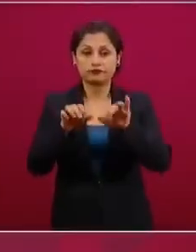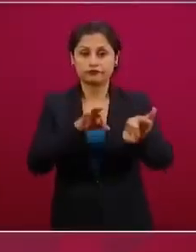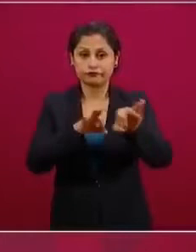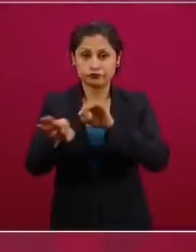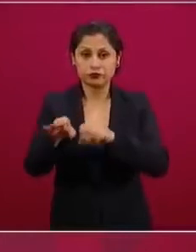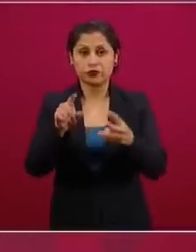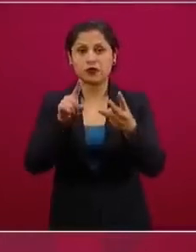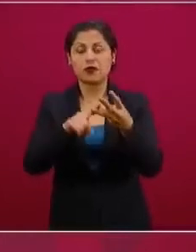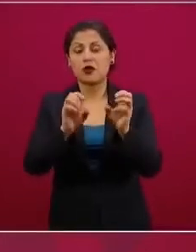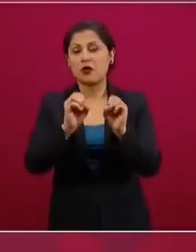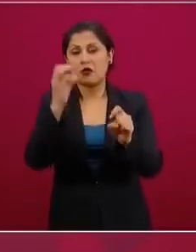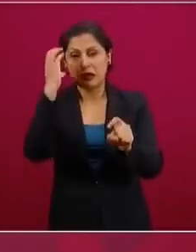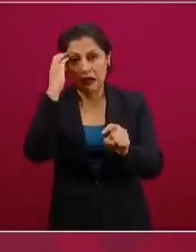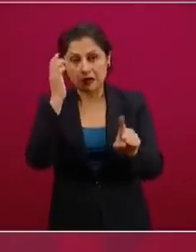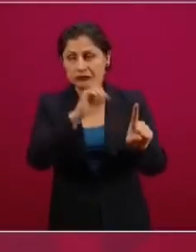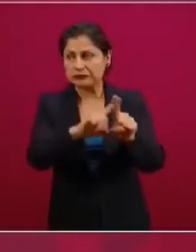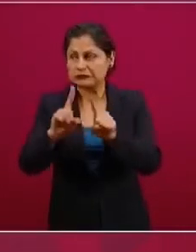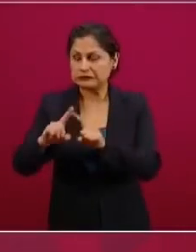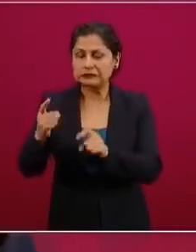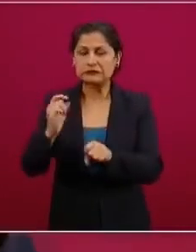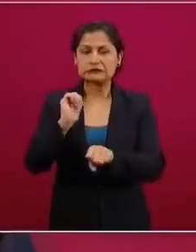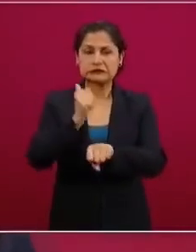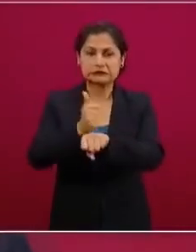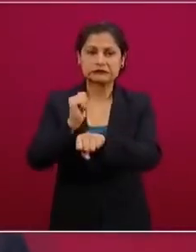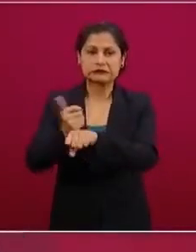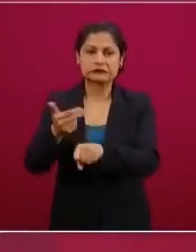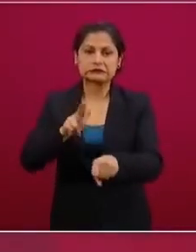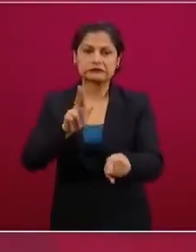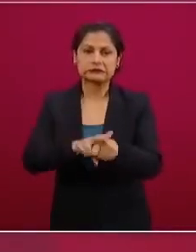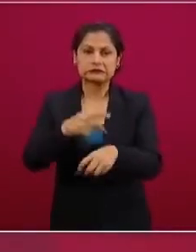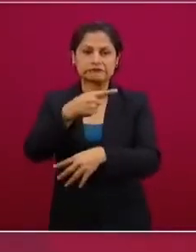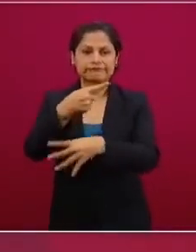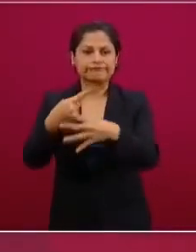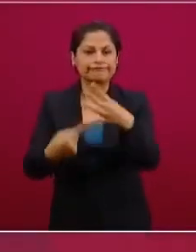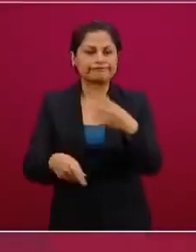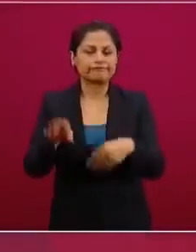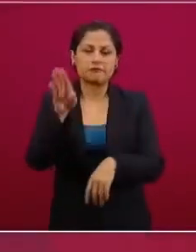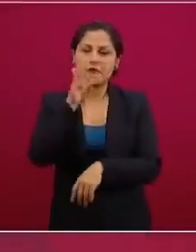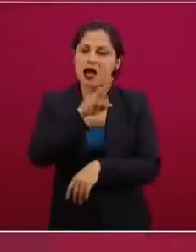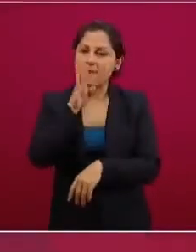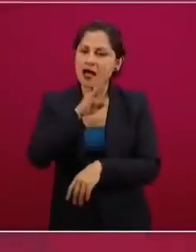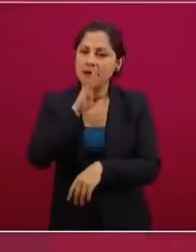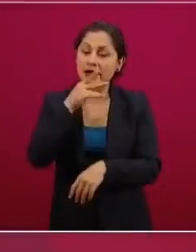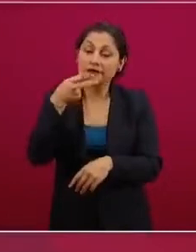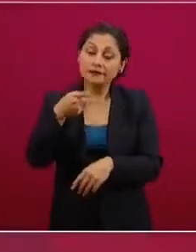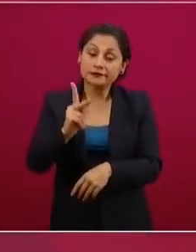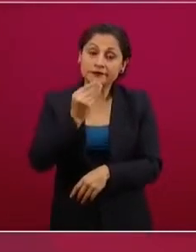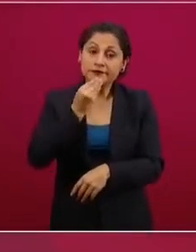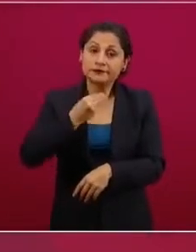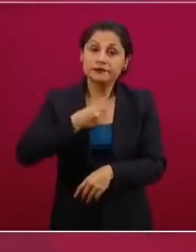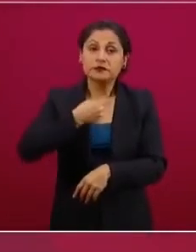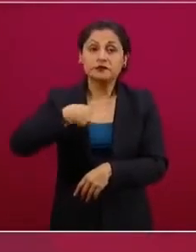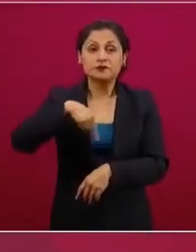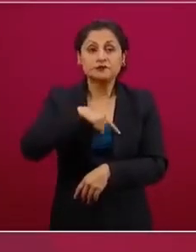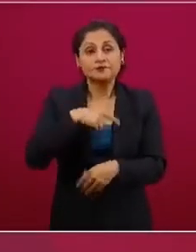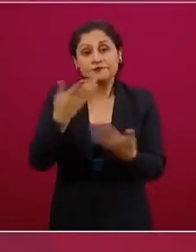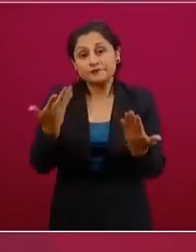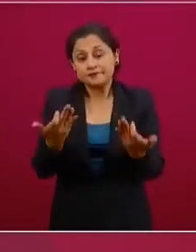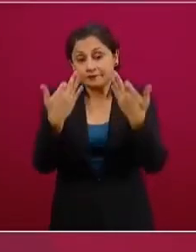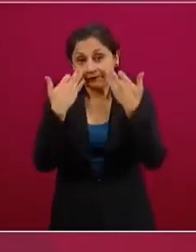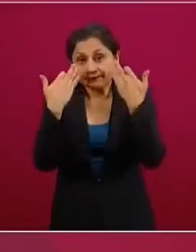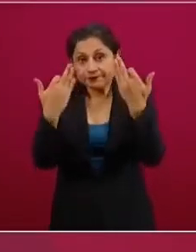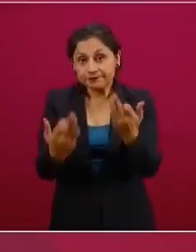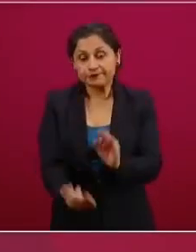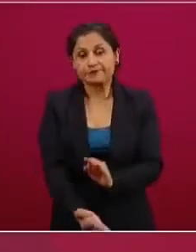Pero nosotros tenemos que anteponernos a esa situación. Desde luego que en este momento nos vamos a